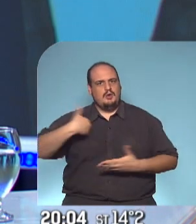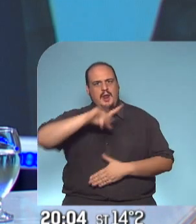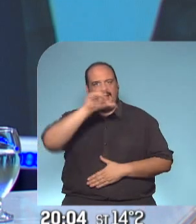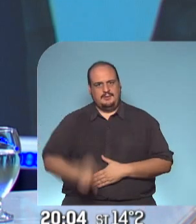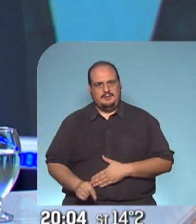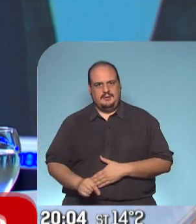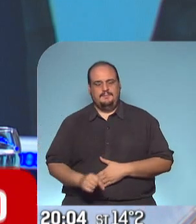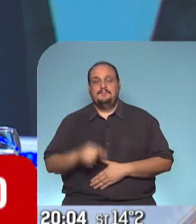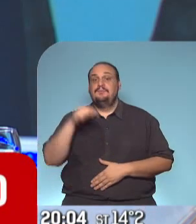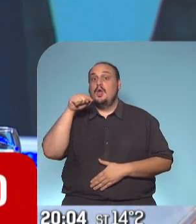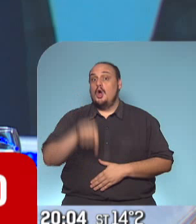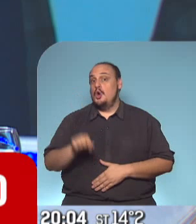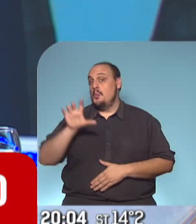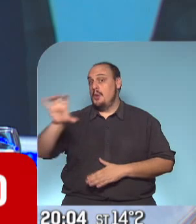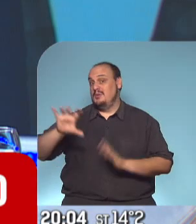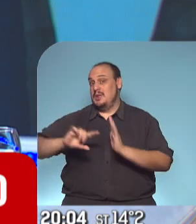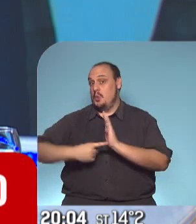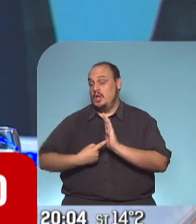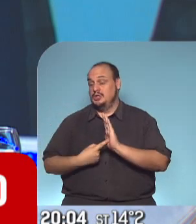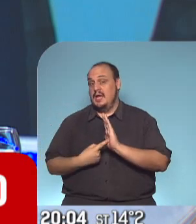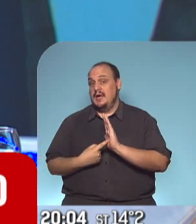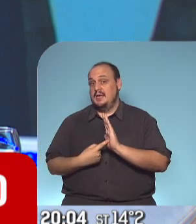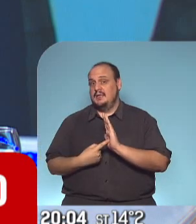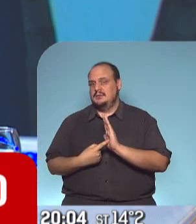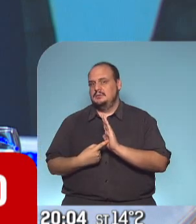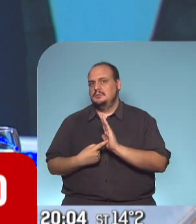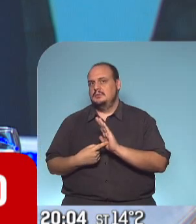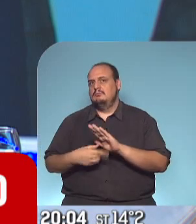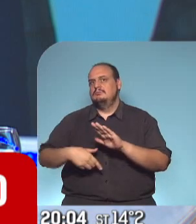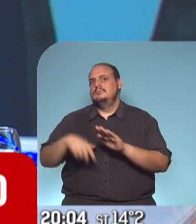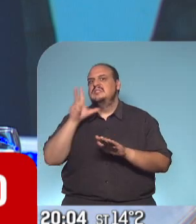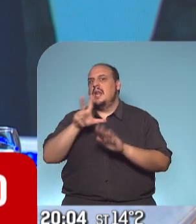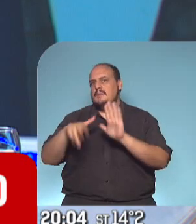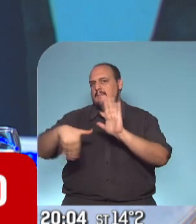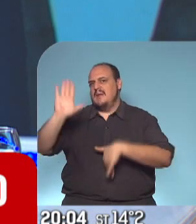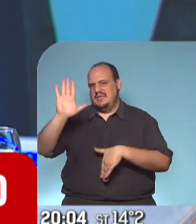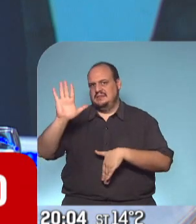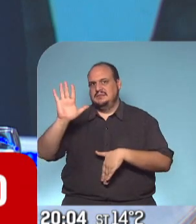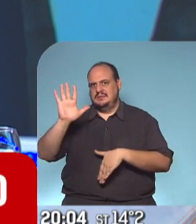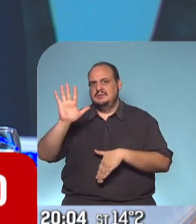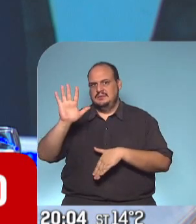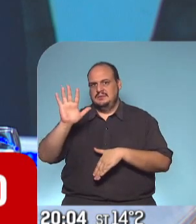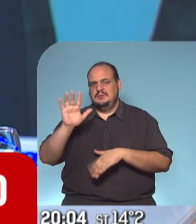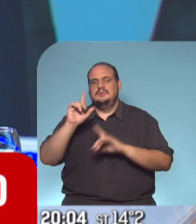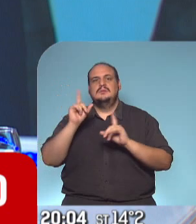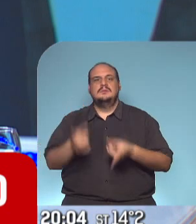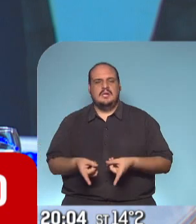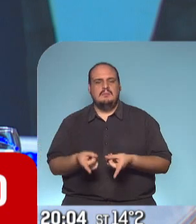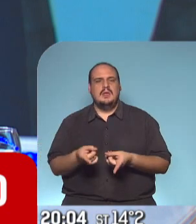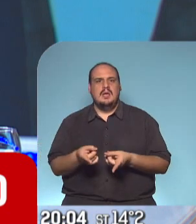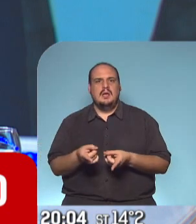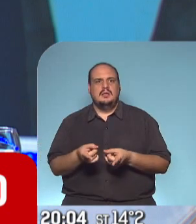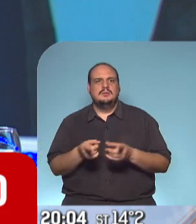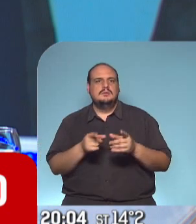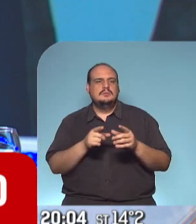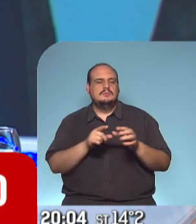Hoy los casos en la provincia de Buenos Aires superan los 3.000. Ha contado, hasta incluso mostrando